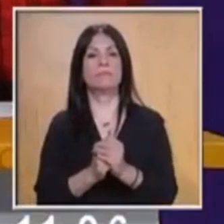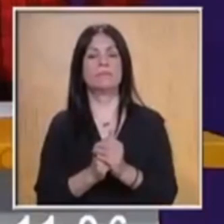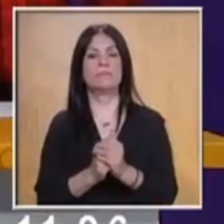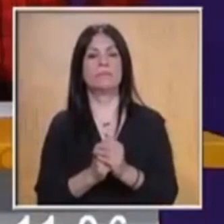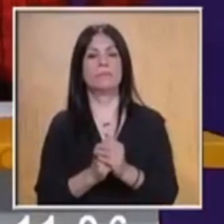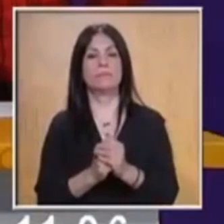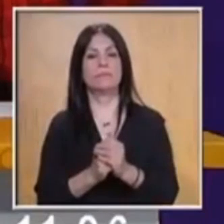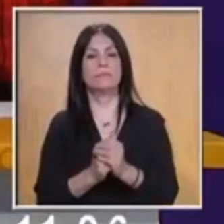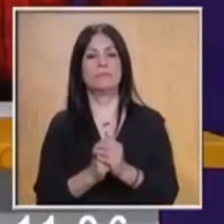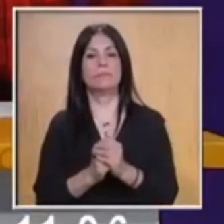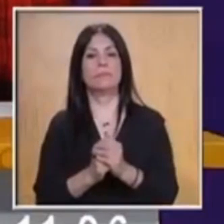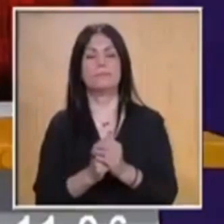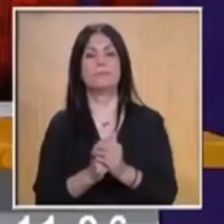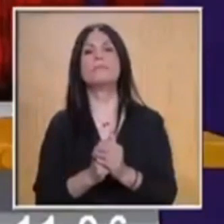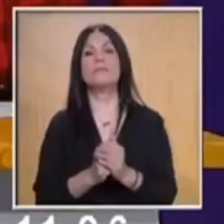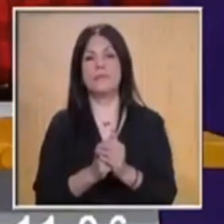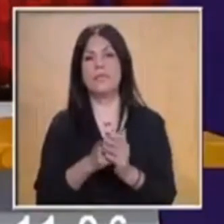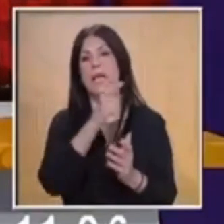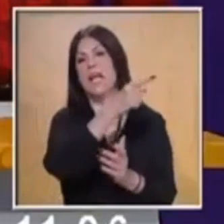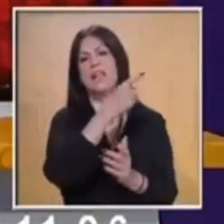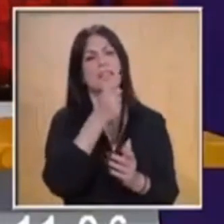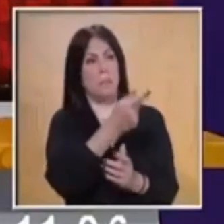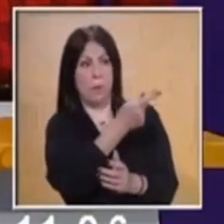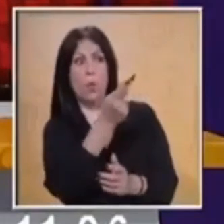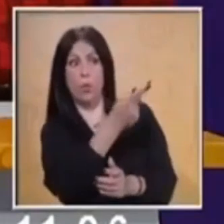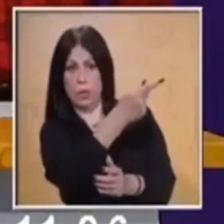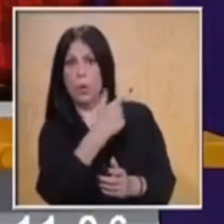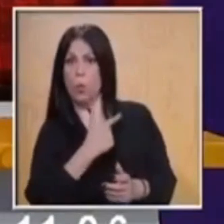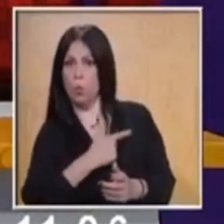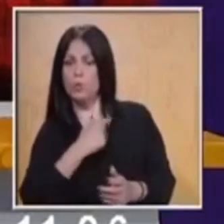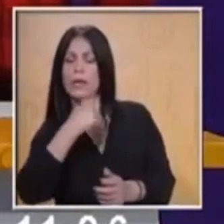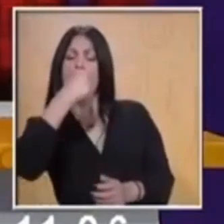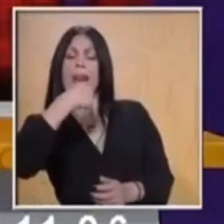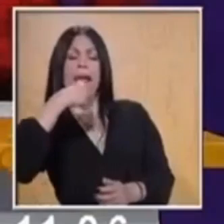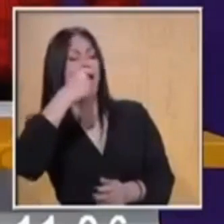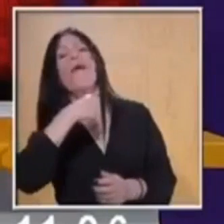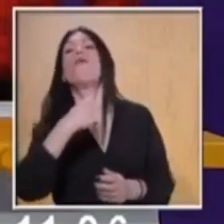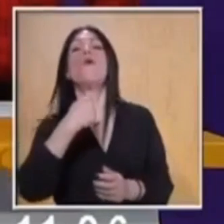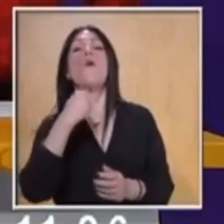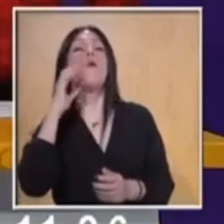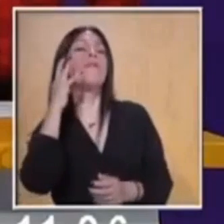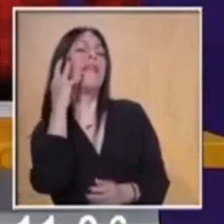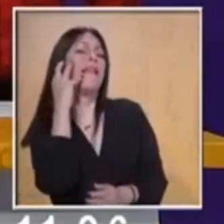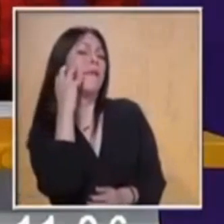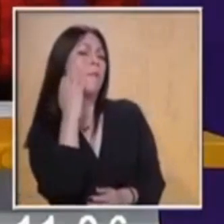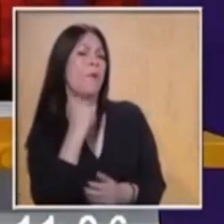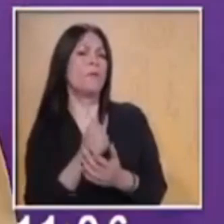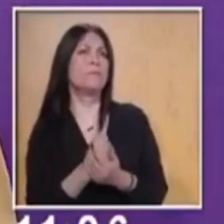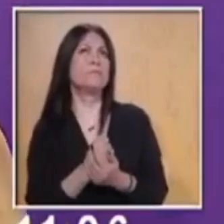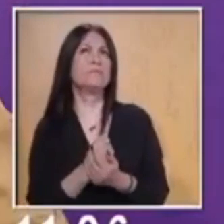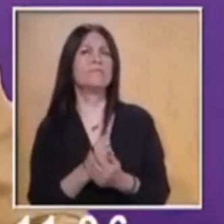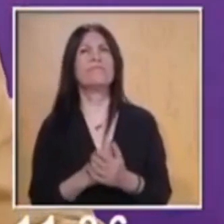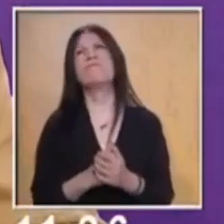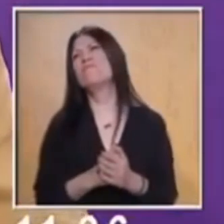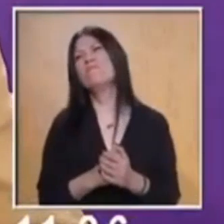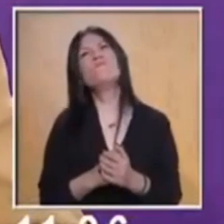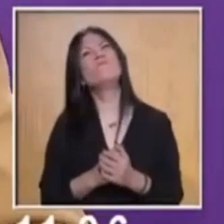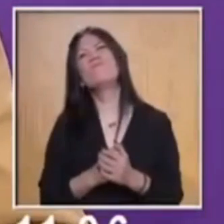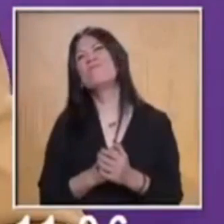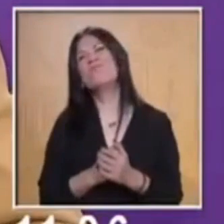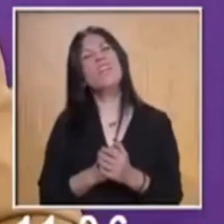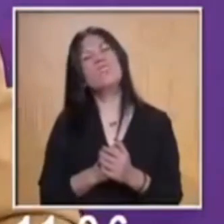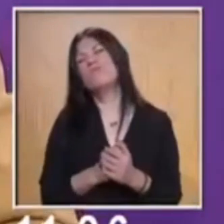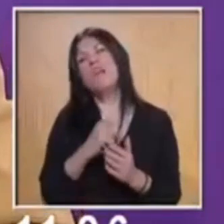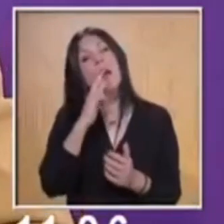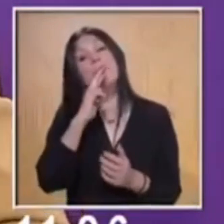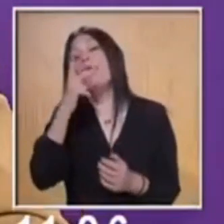que no. Me gusta más el helado de fresa, el helado de mango, el helado de vainilla, que es muy rico.